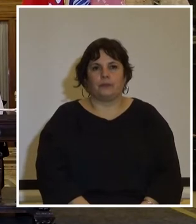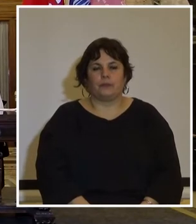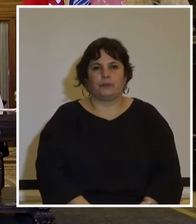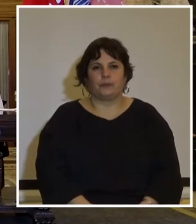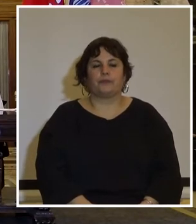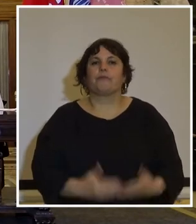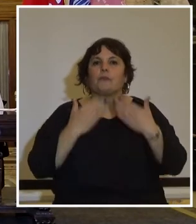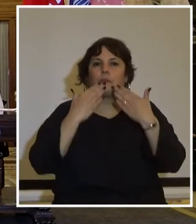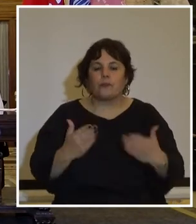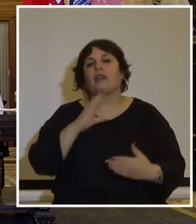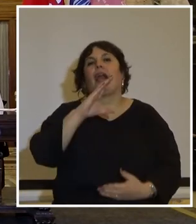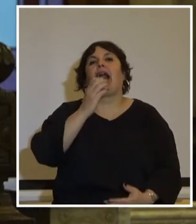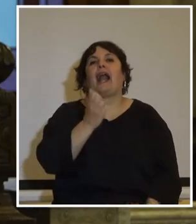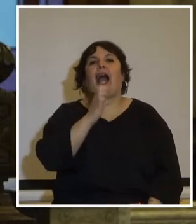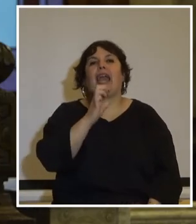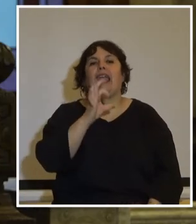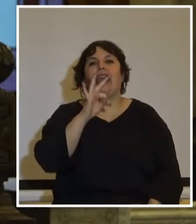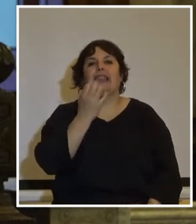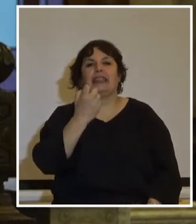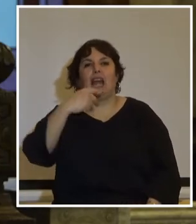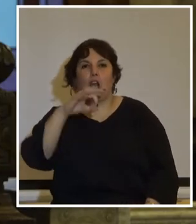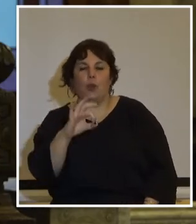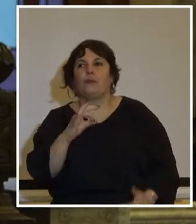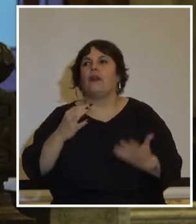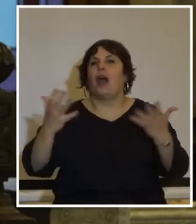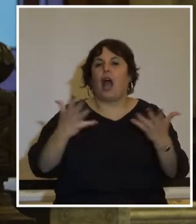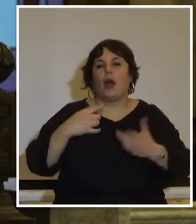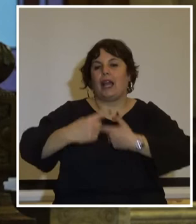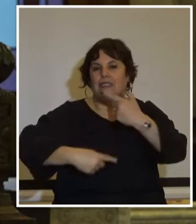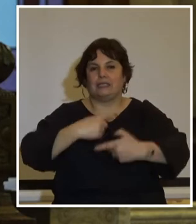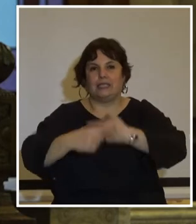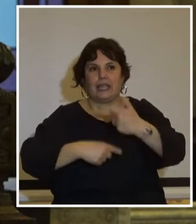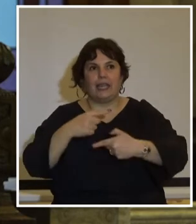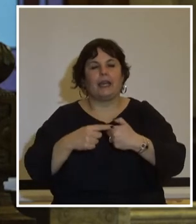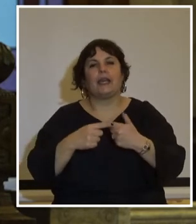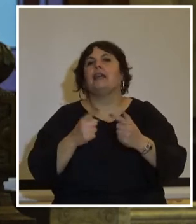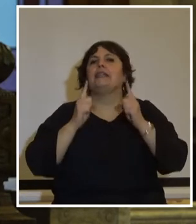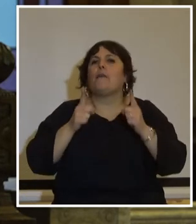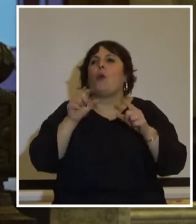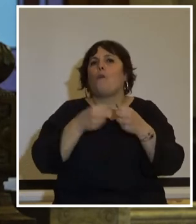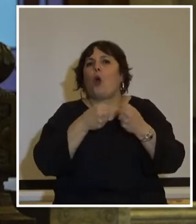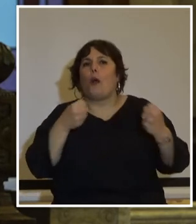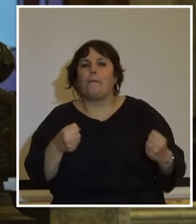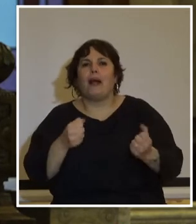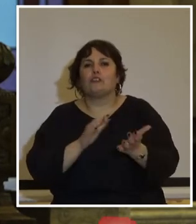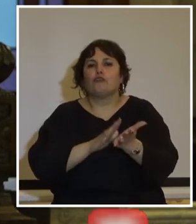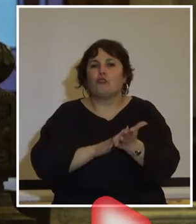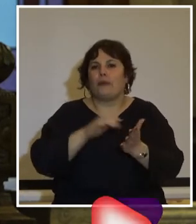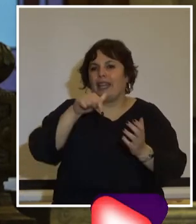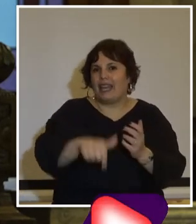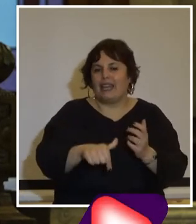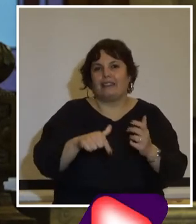gracias Gerardo Caetano por tus palabras y vamos a seguir en esta mesa profundizando un poco más acerca de esta